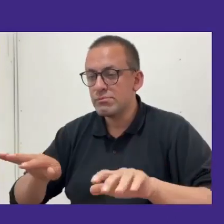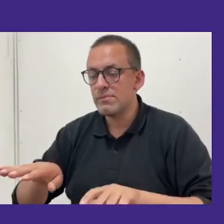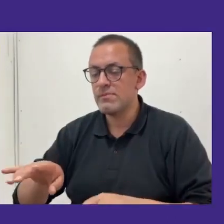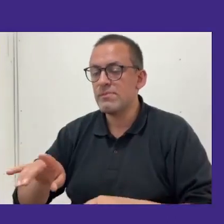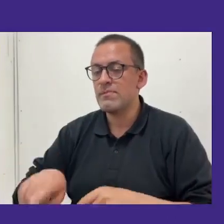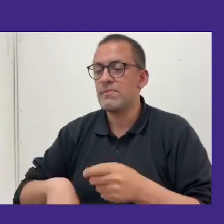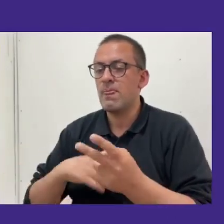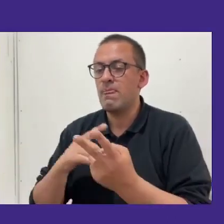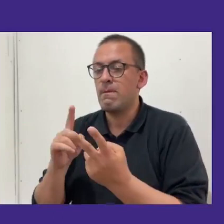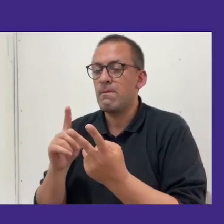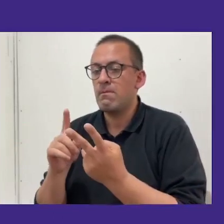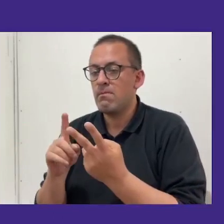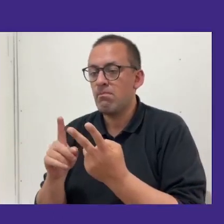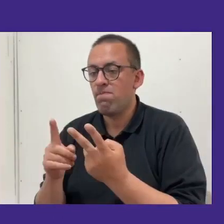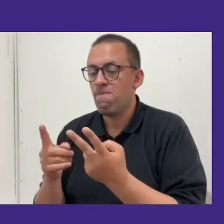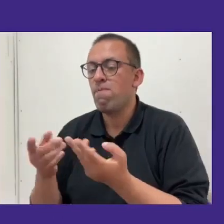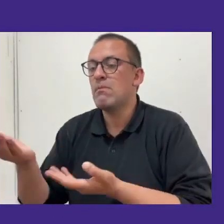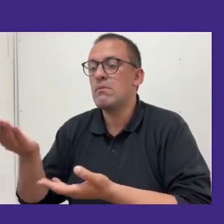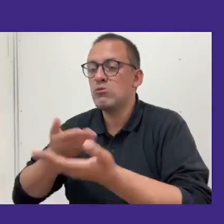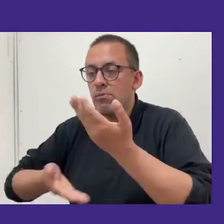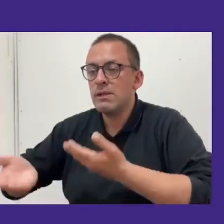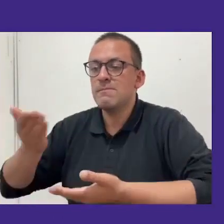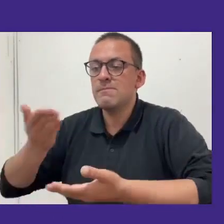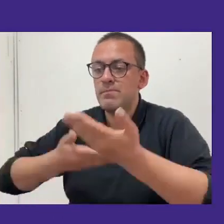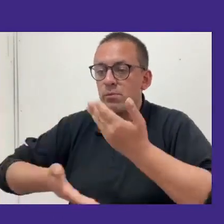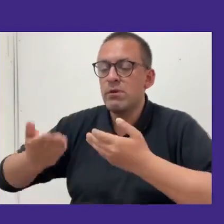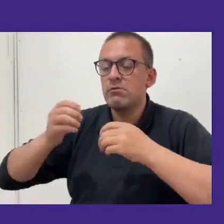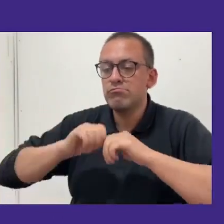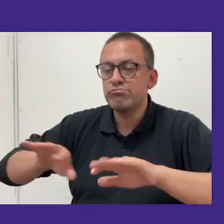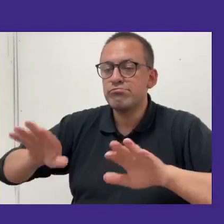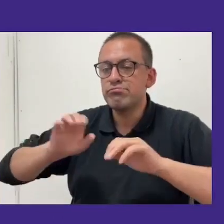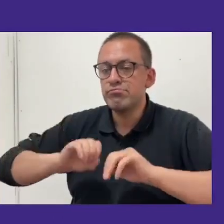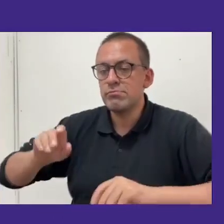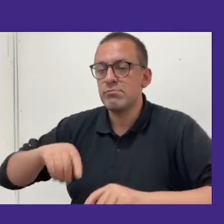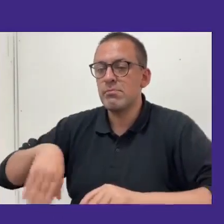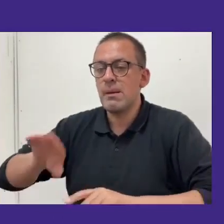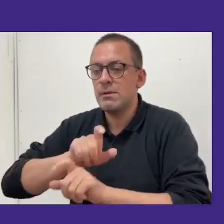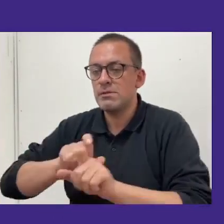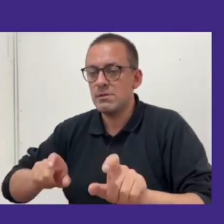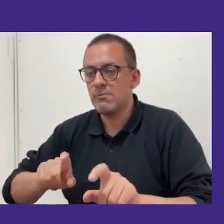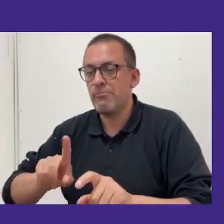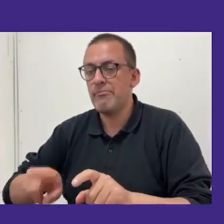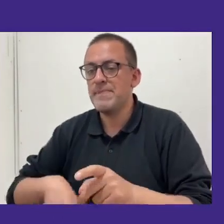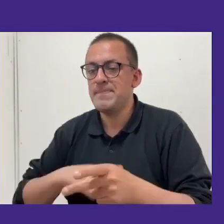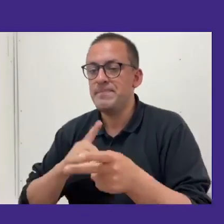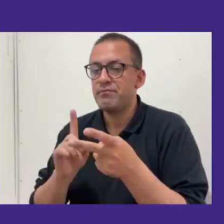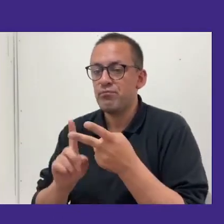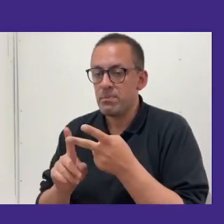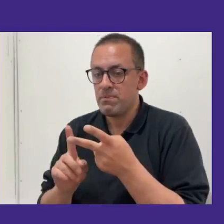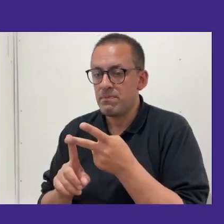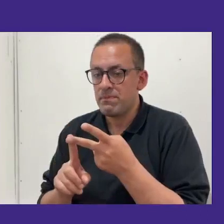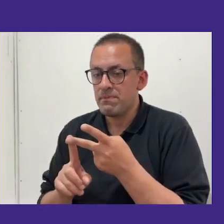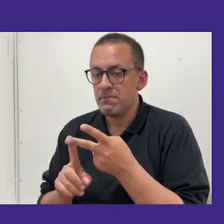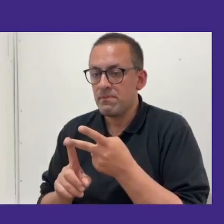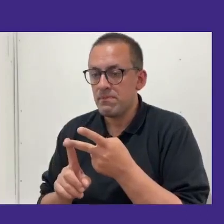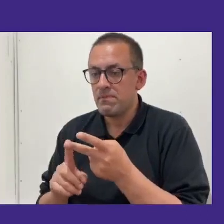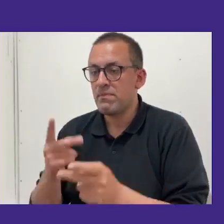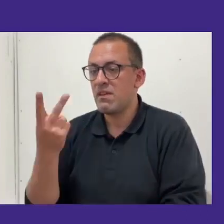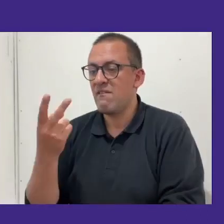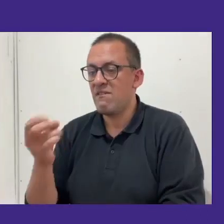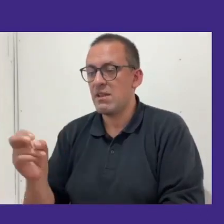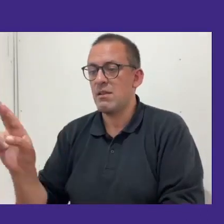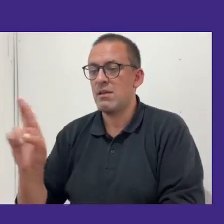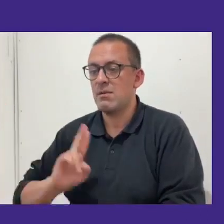compartir el formulario para que lo pudieran responder, y el segundo obtuvimos 20